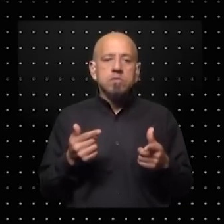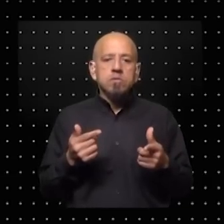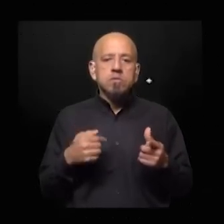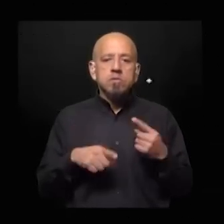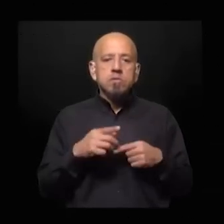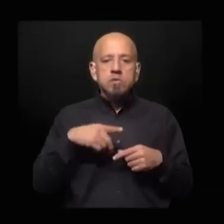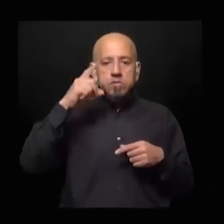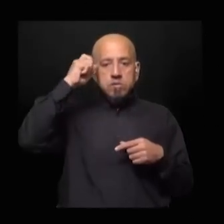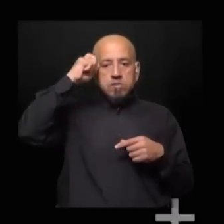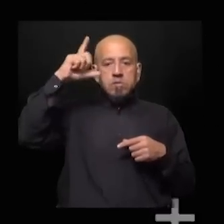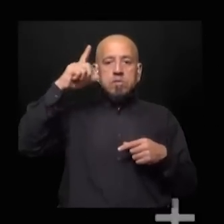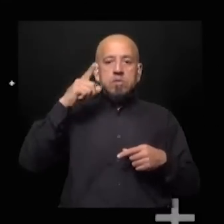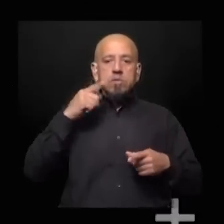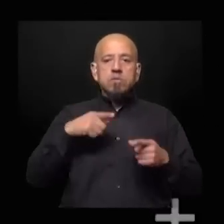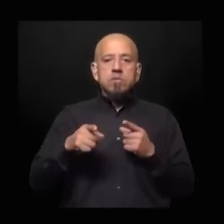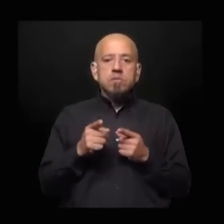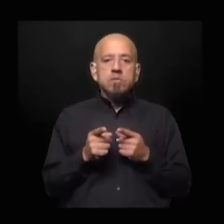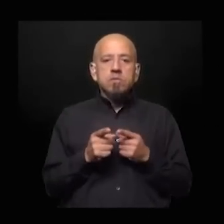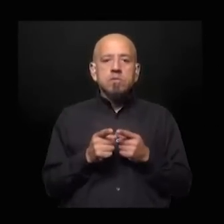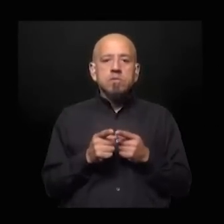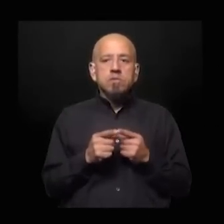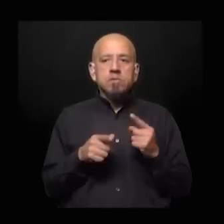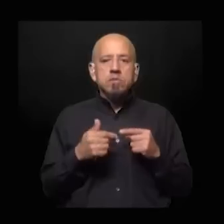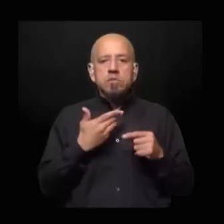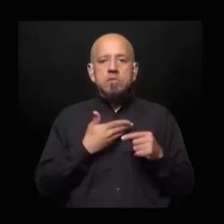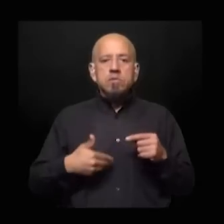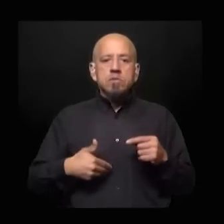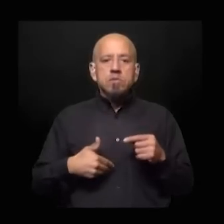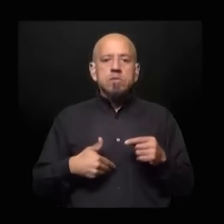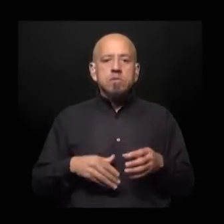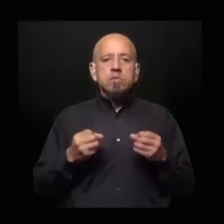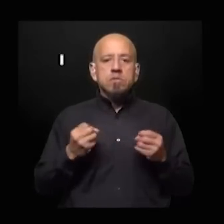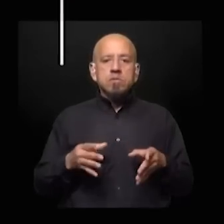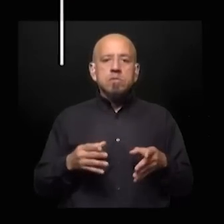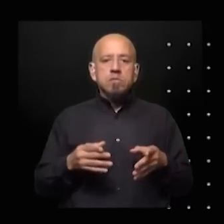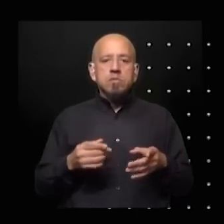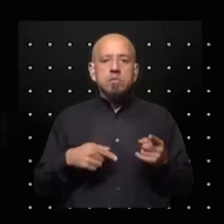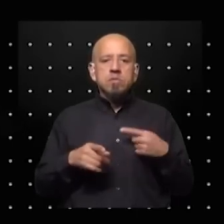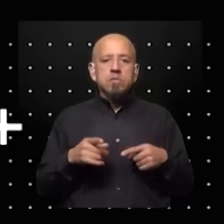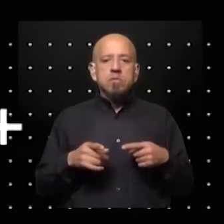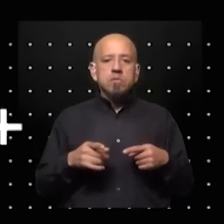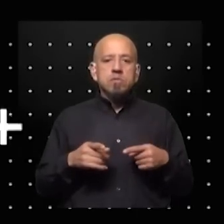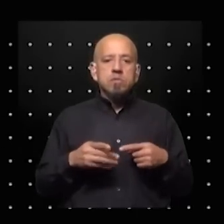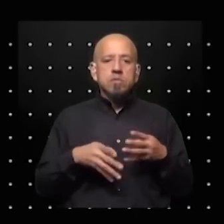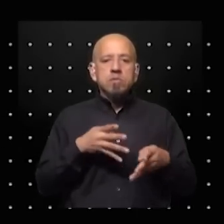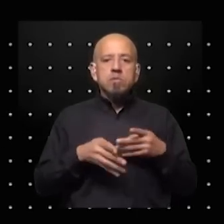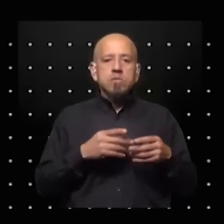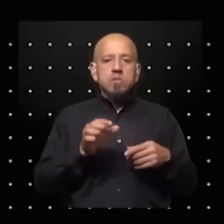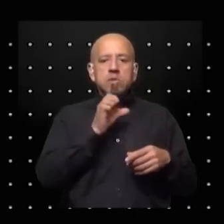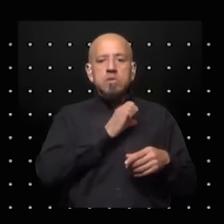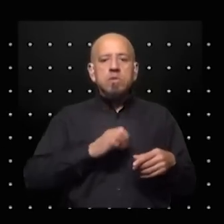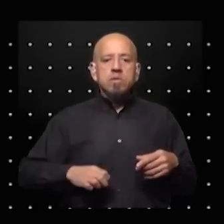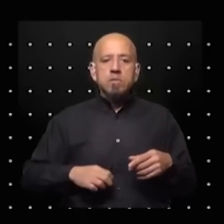intelectual Patricia Bullrich de ocupar la presidencia porque desconoce absolutamente el funcionamiento del estado